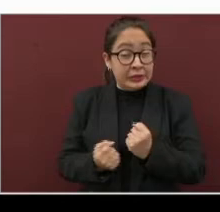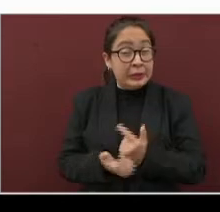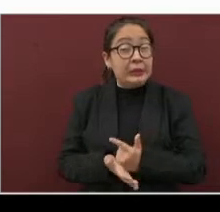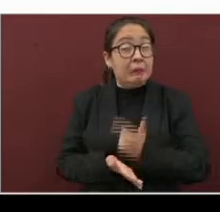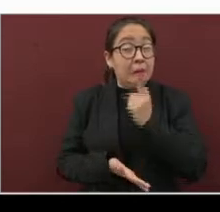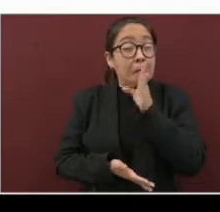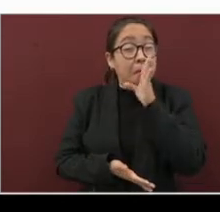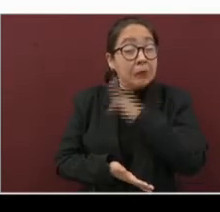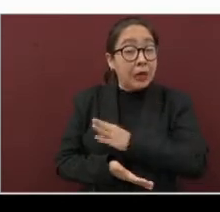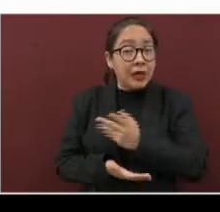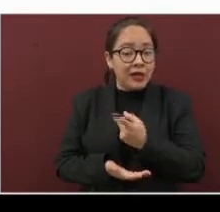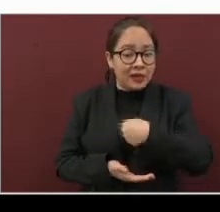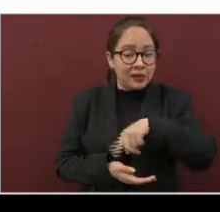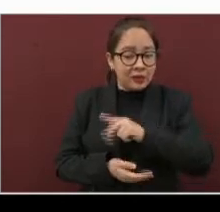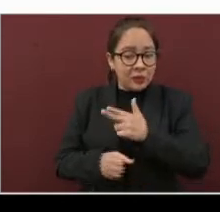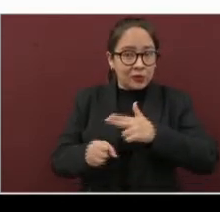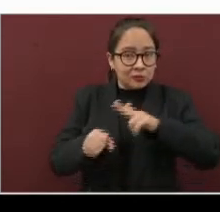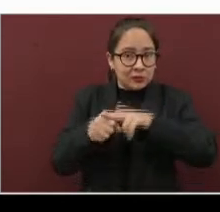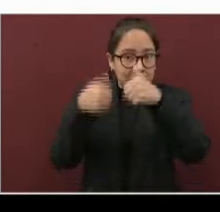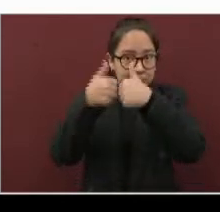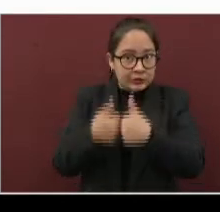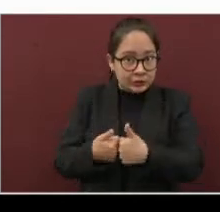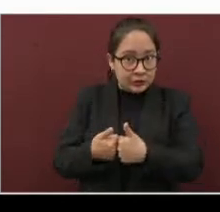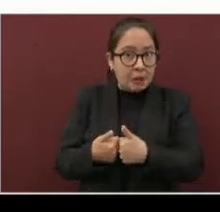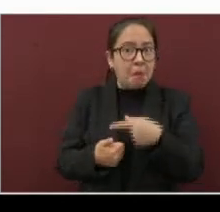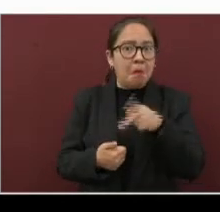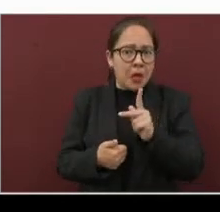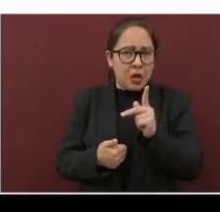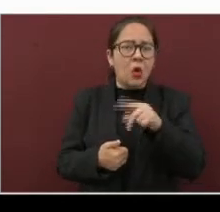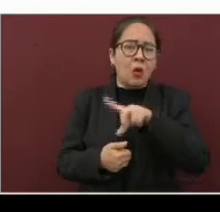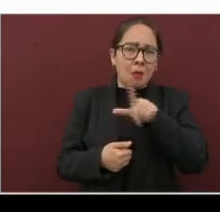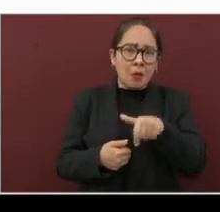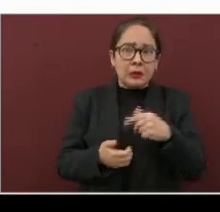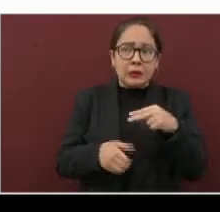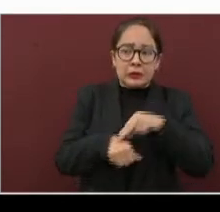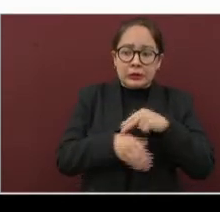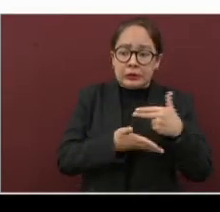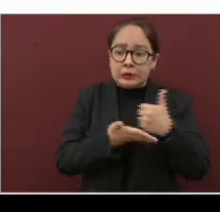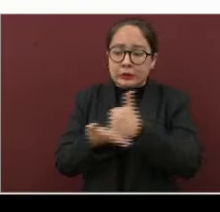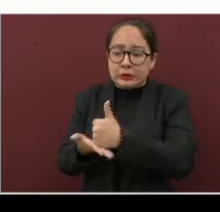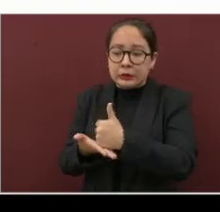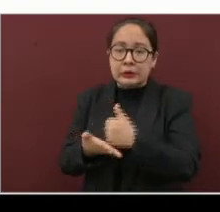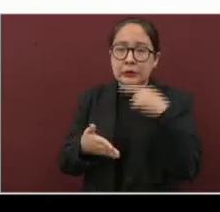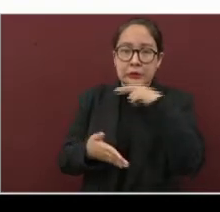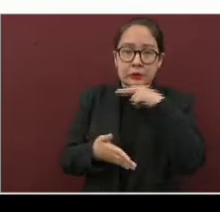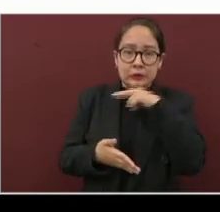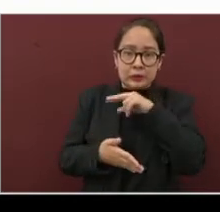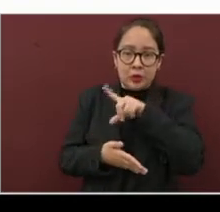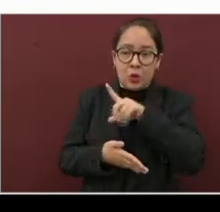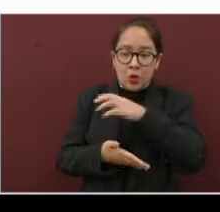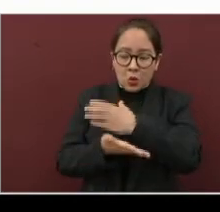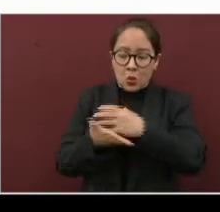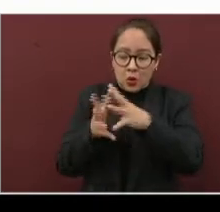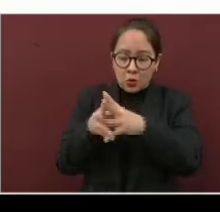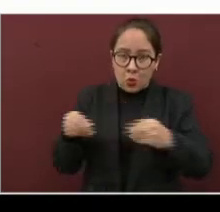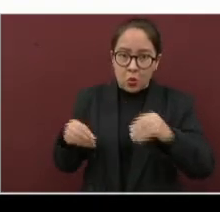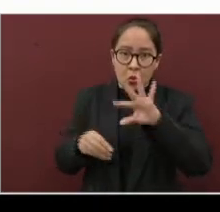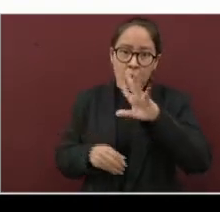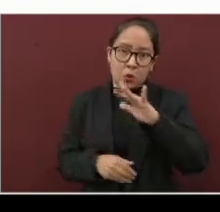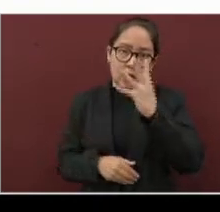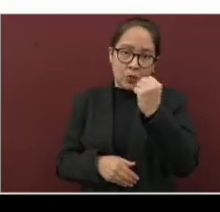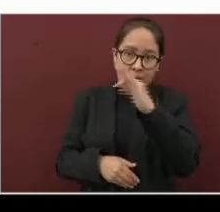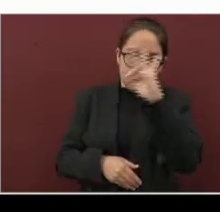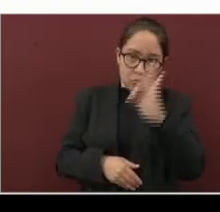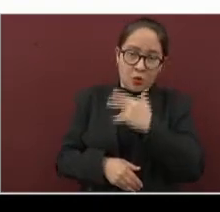complicaciones. Pero demandaron la atención a tiempo y se recuperaron, el 59% hombres y 41%